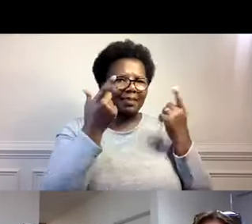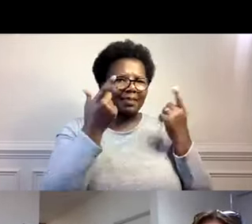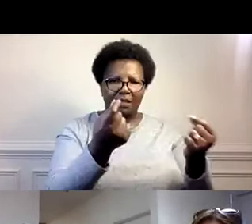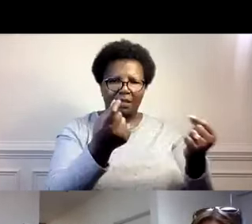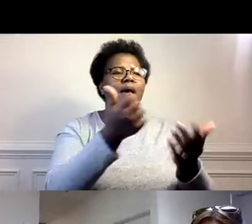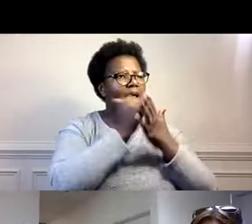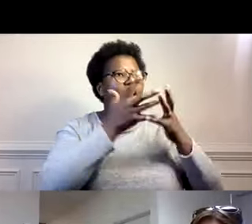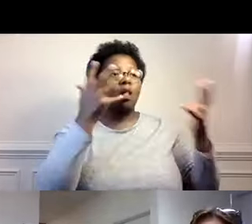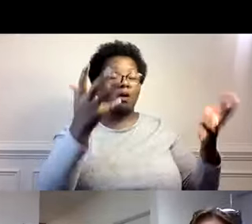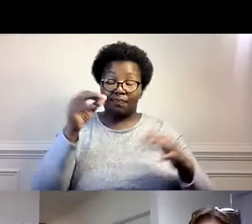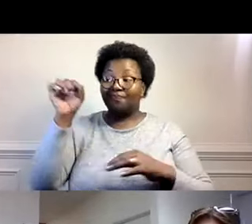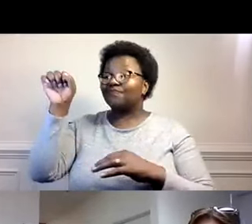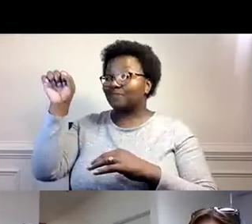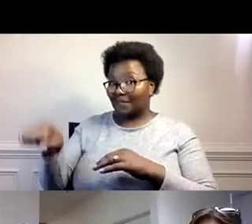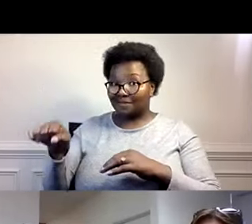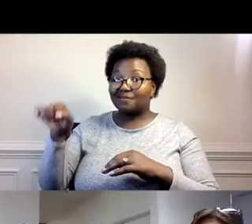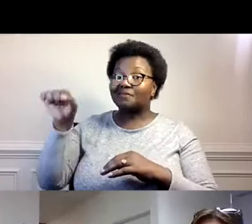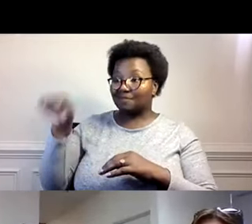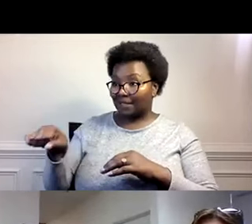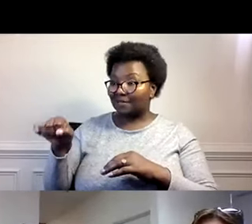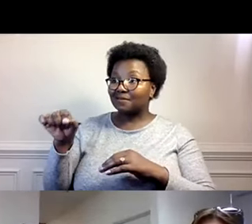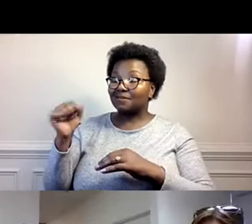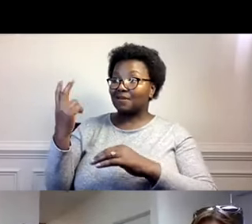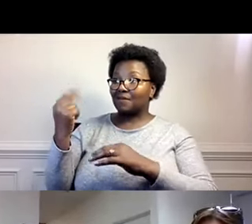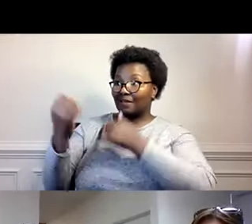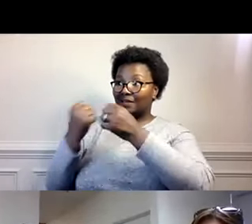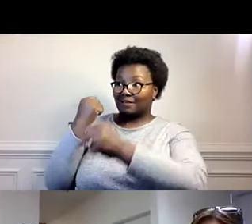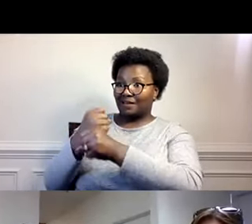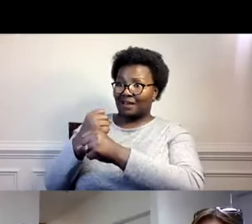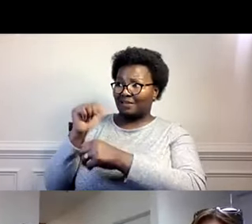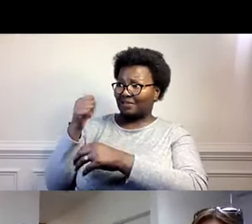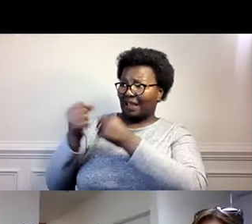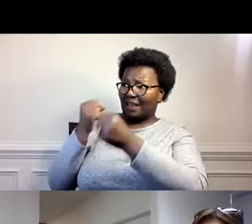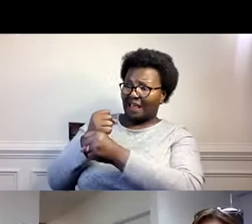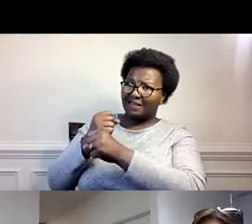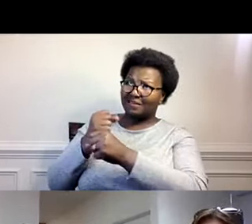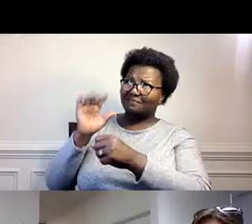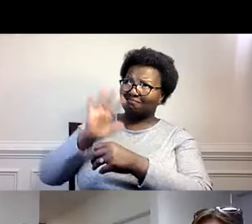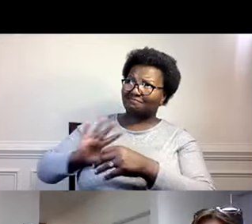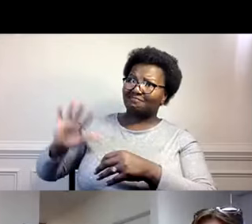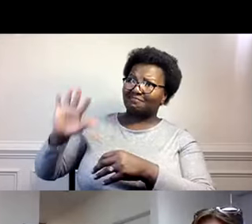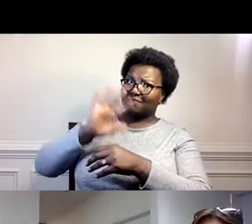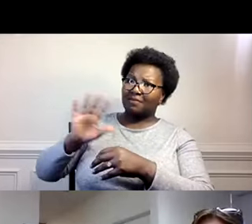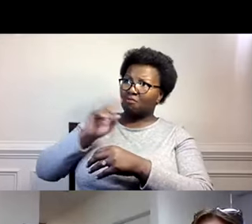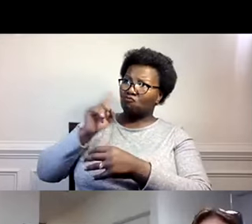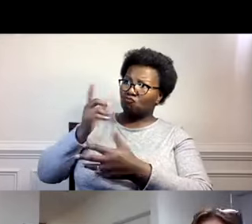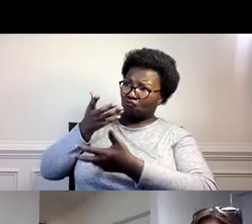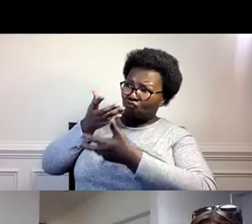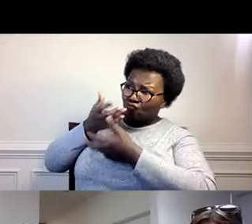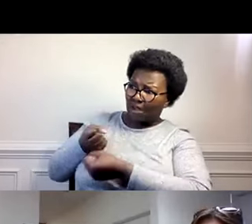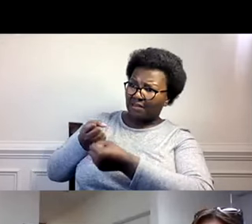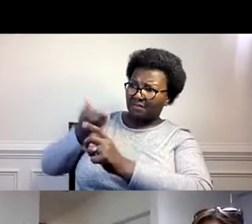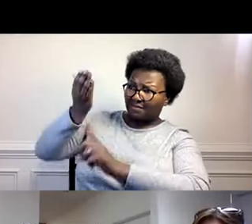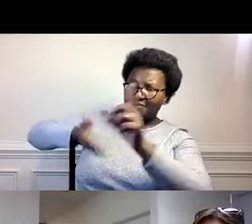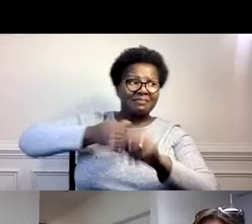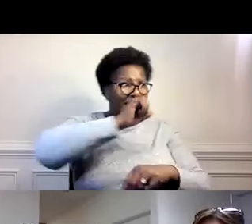bien. Y me encanta mucho la manera como ella trabaja. Sí. Estoy pensando yo. Trece años. Diez años. Y con ese